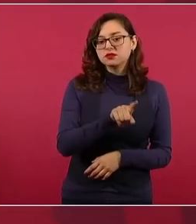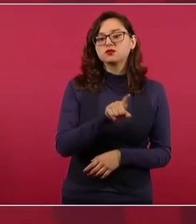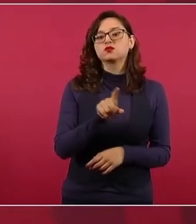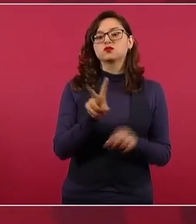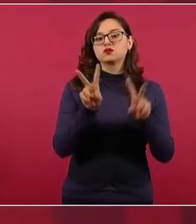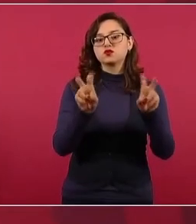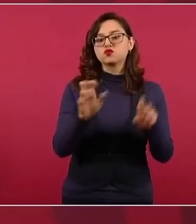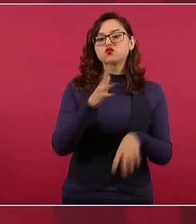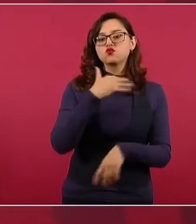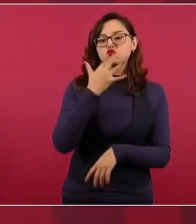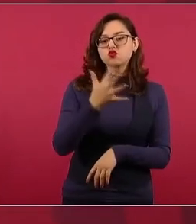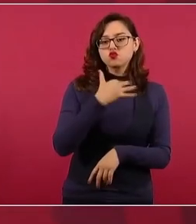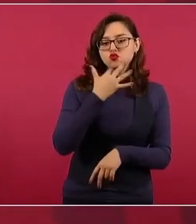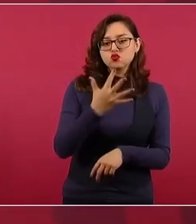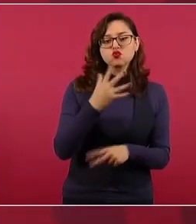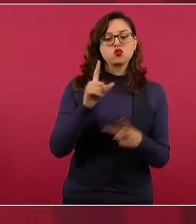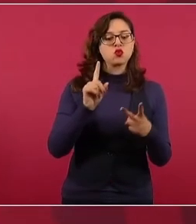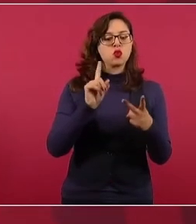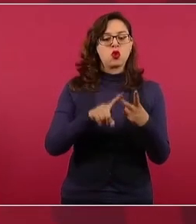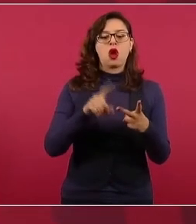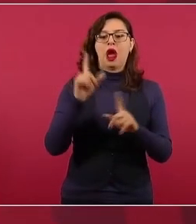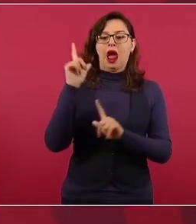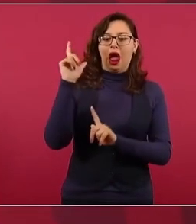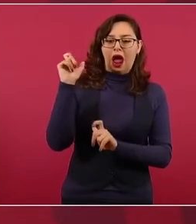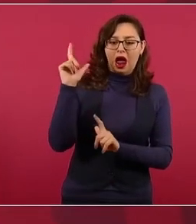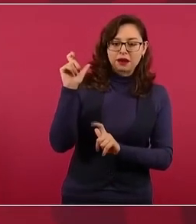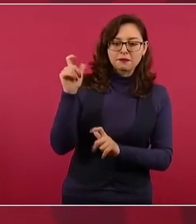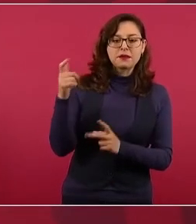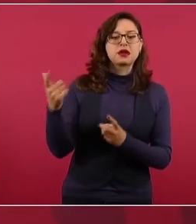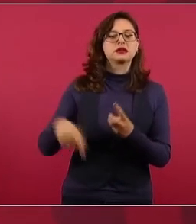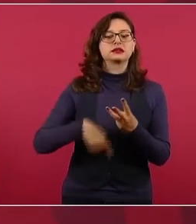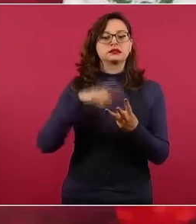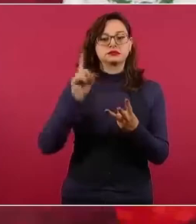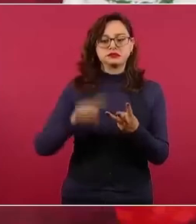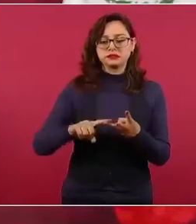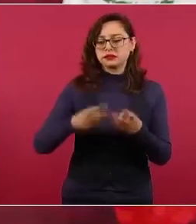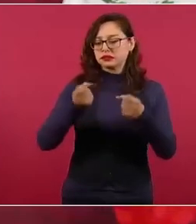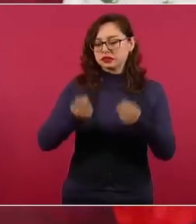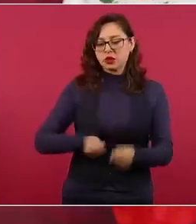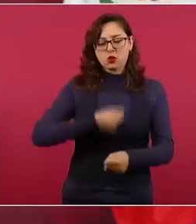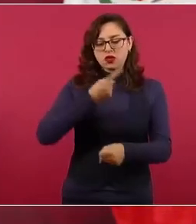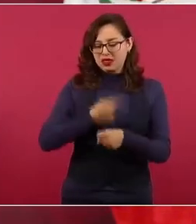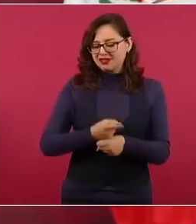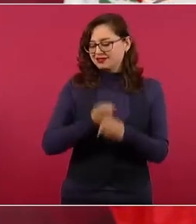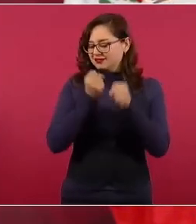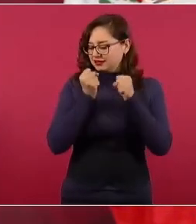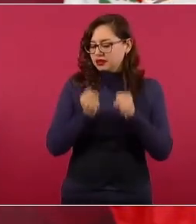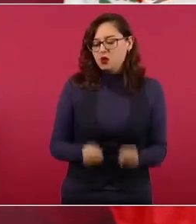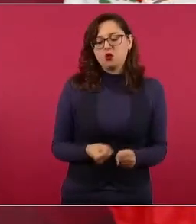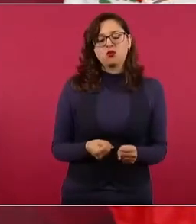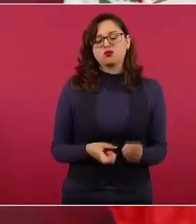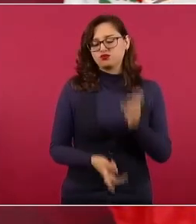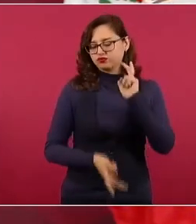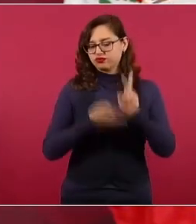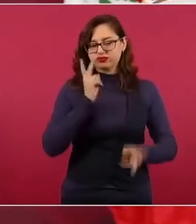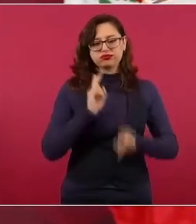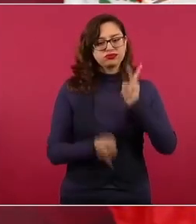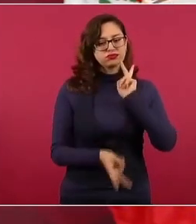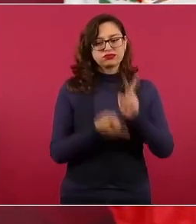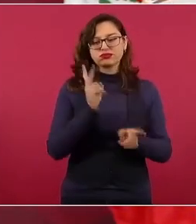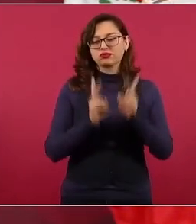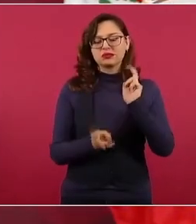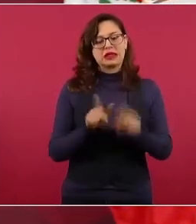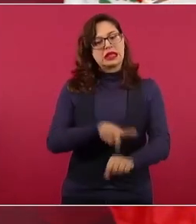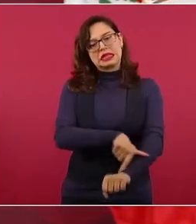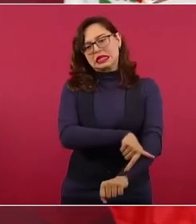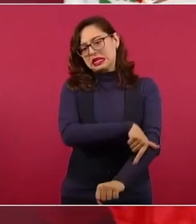las armas, la seguridad, es amplio. Y vamos a hablar también